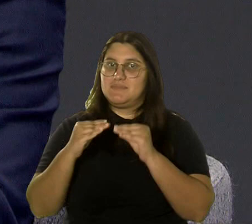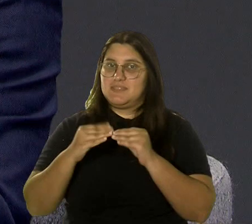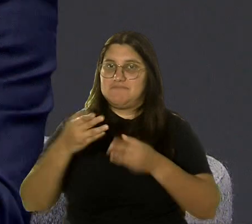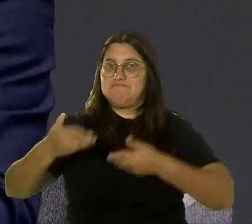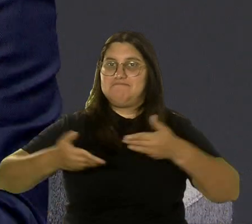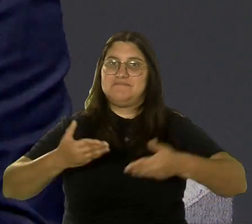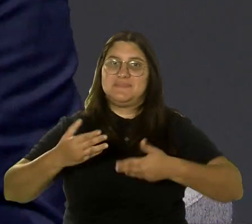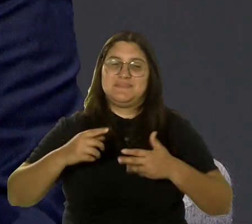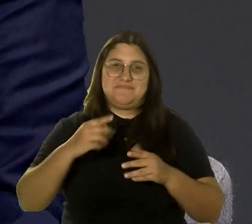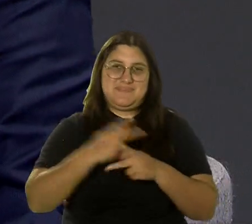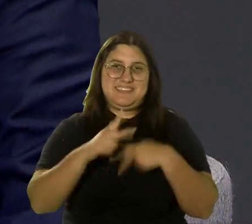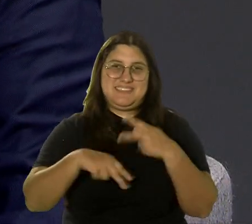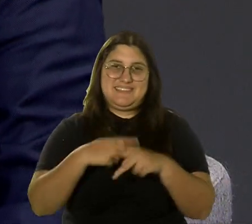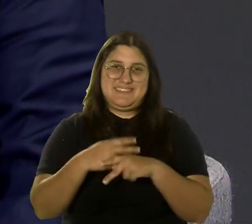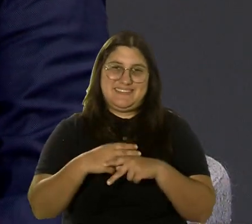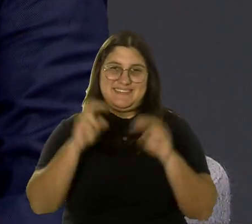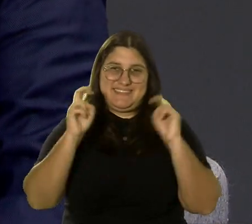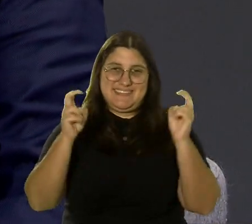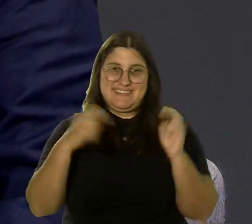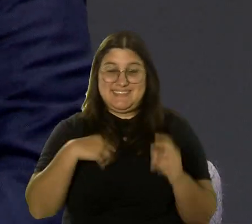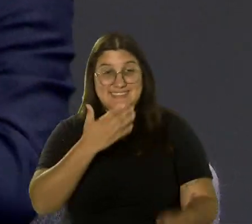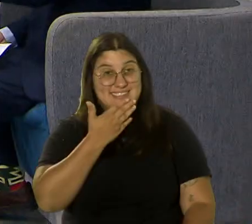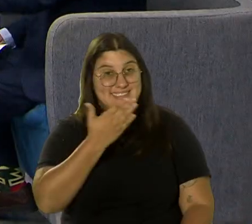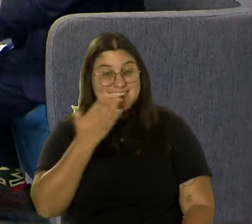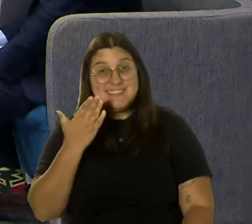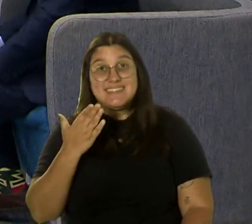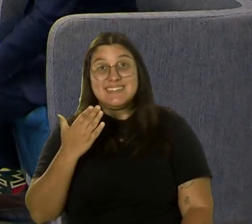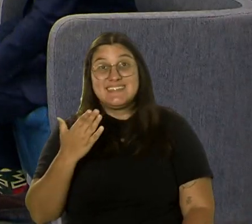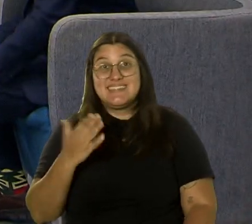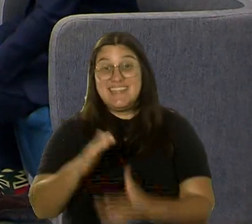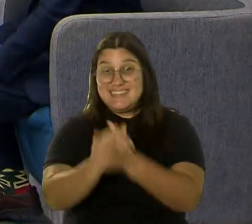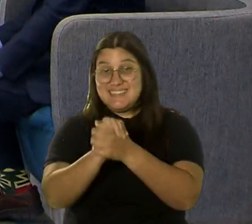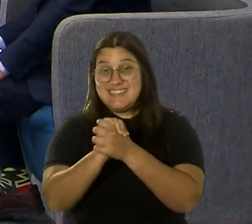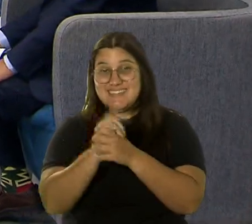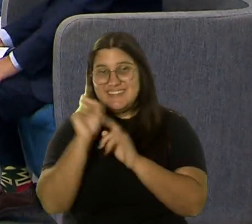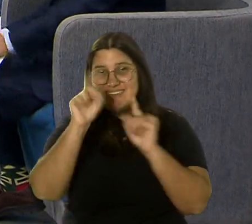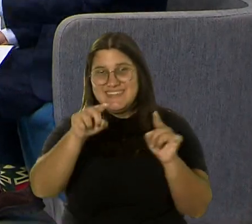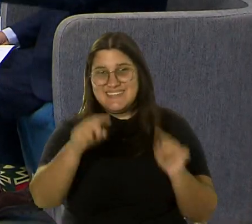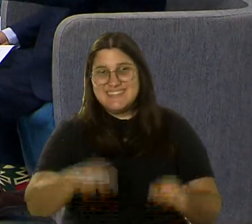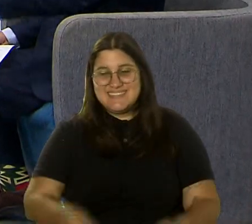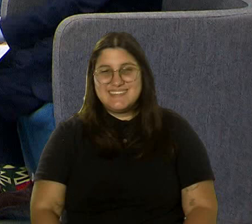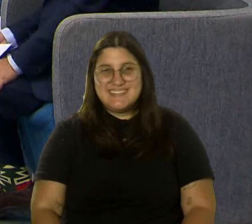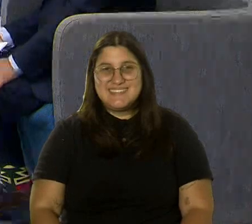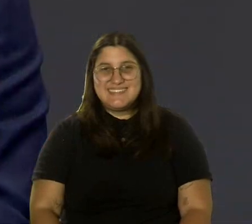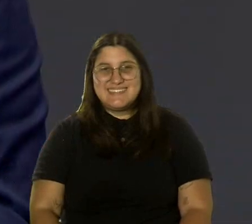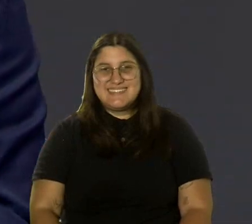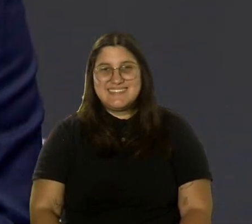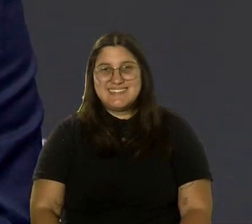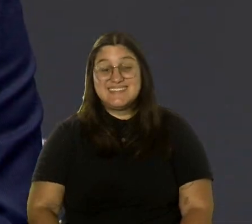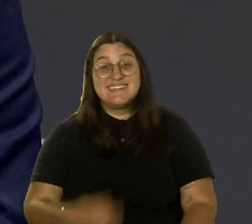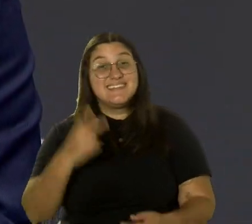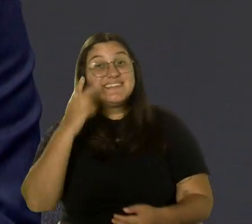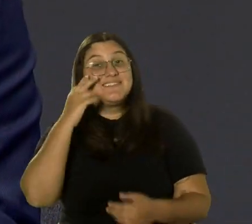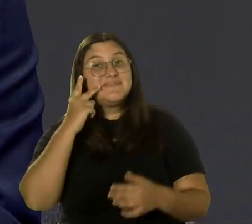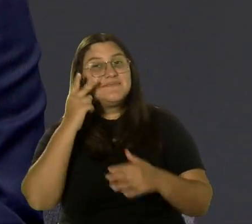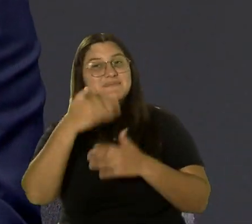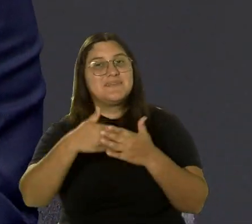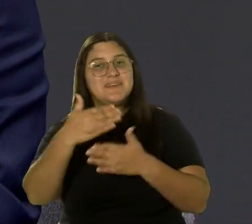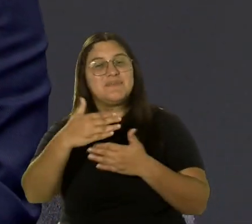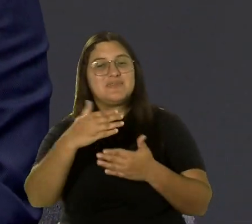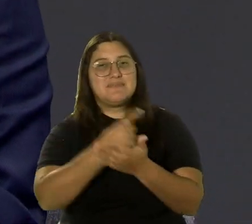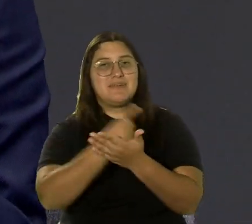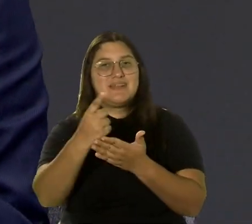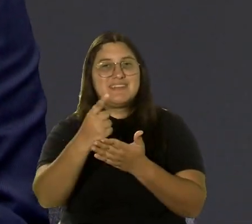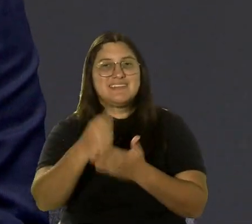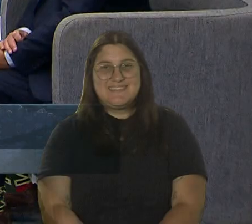propuestas y de temas. Definitivamente. Muchas gracias por tener nuestro éxito. Gracias, Félix. Por ahí entonces en cobertura. Gracias. Nos esperamos la próxima semana en Noticias